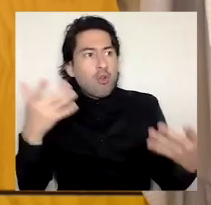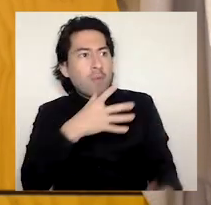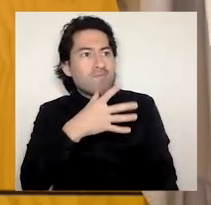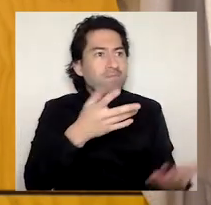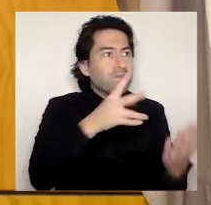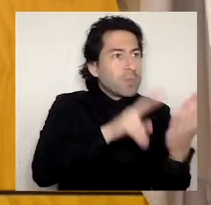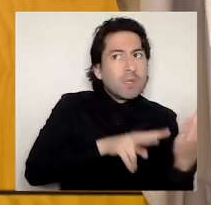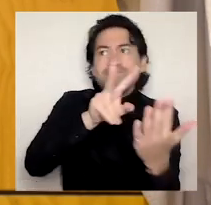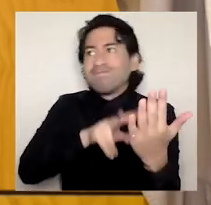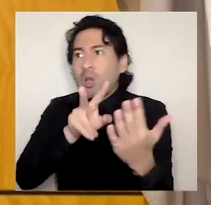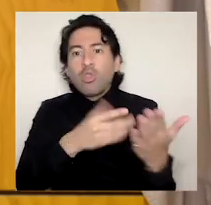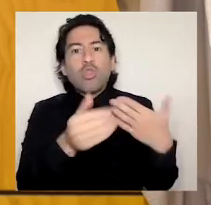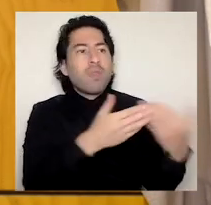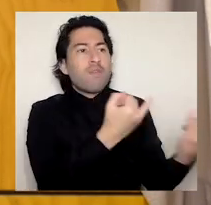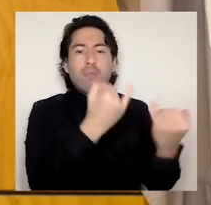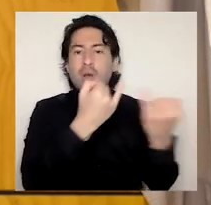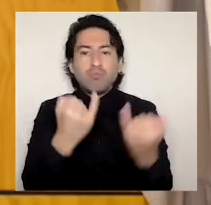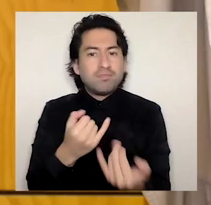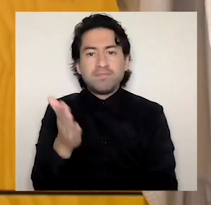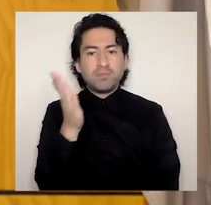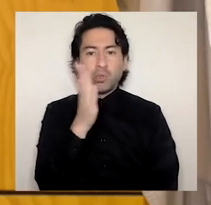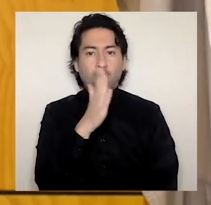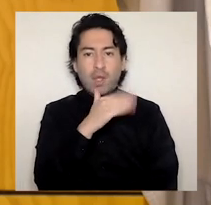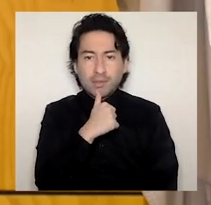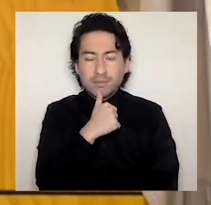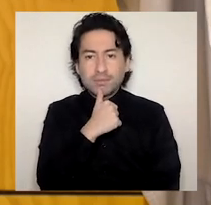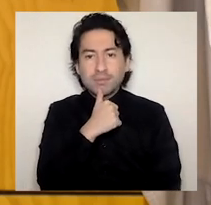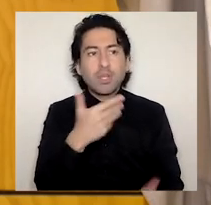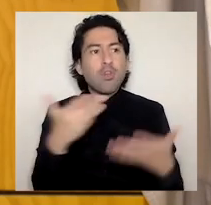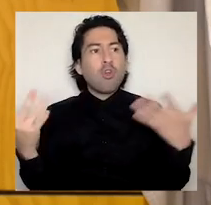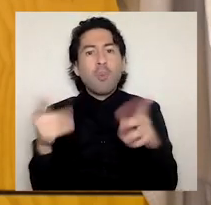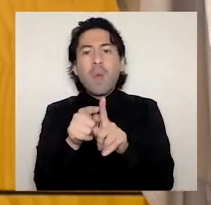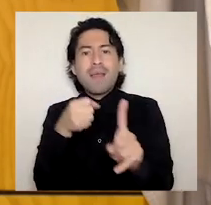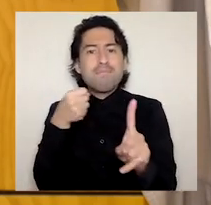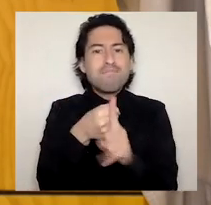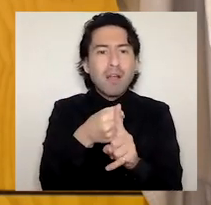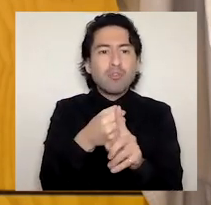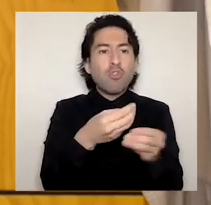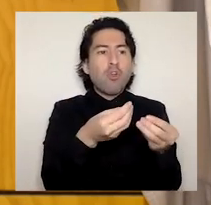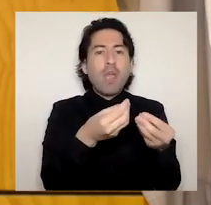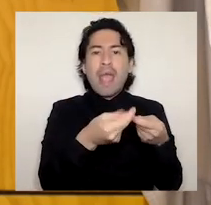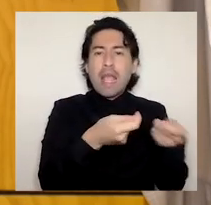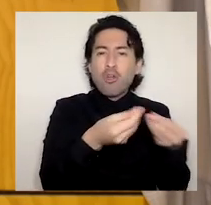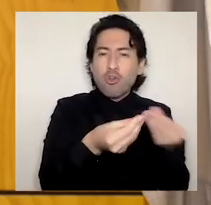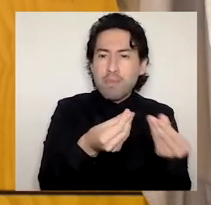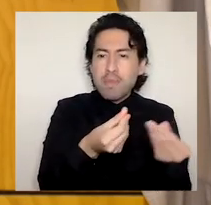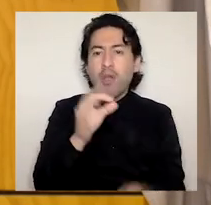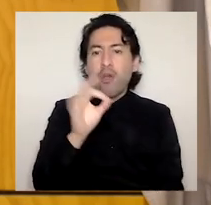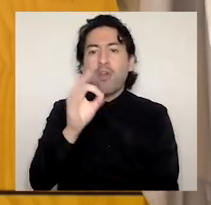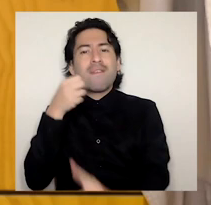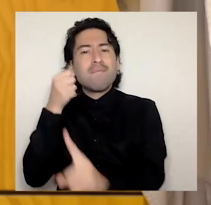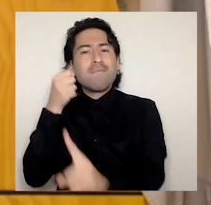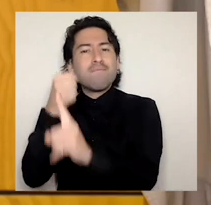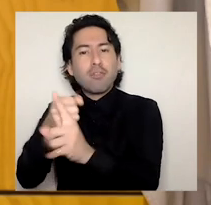pandemia en la economía del país y en las finanzas de las universidades estatales chilenas. Por